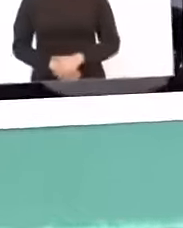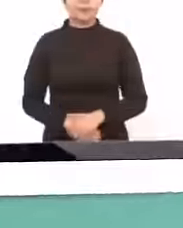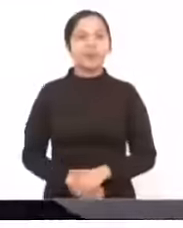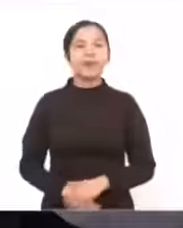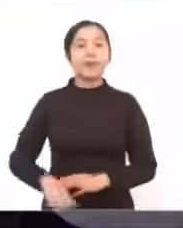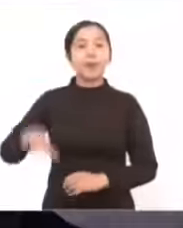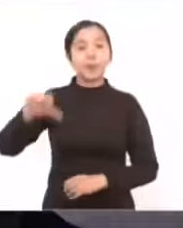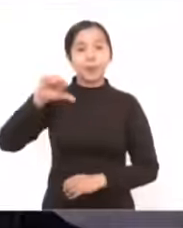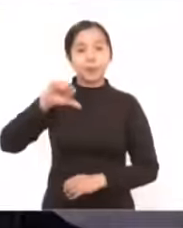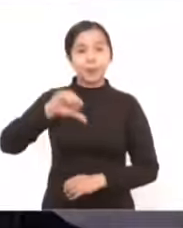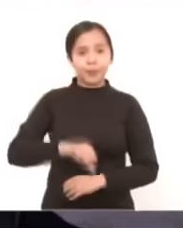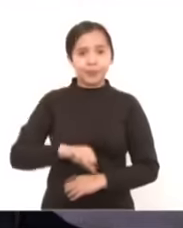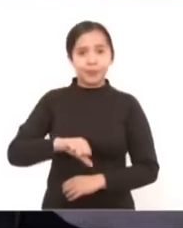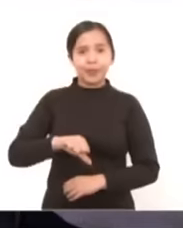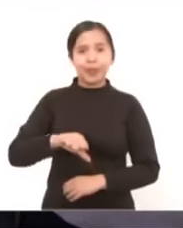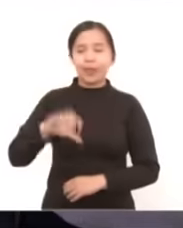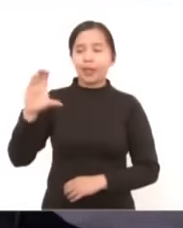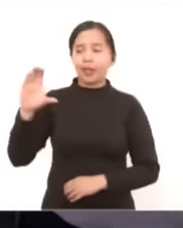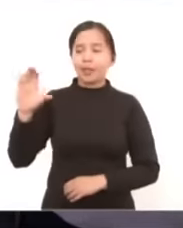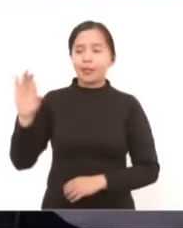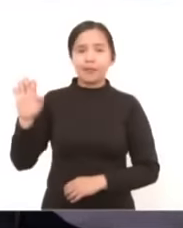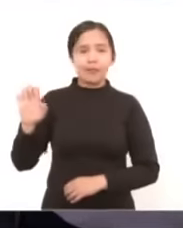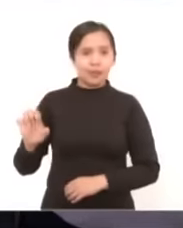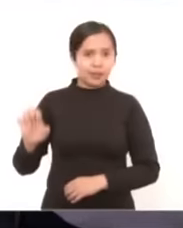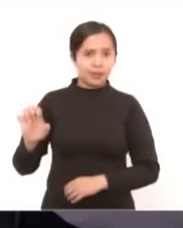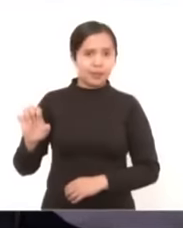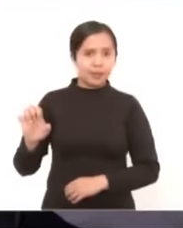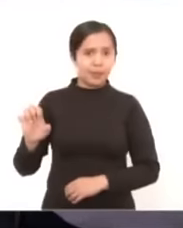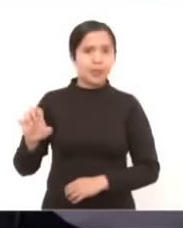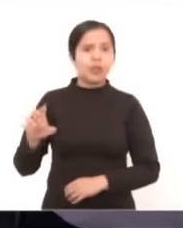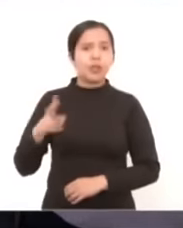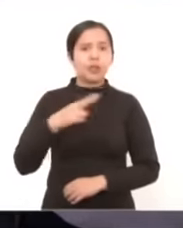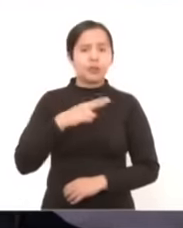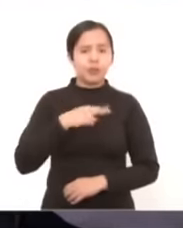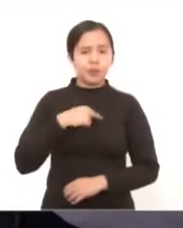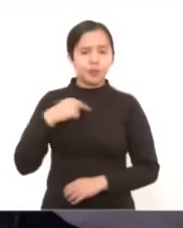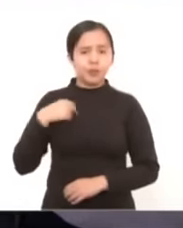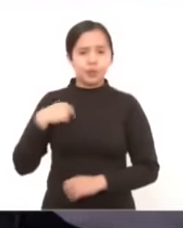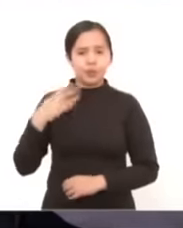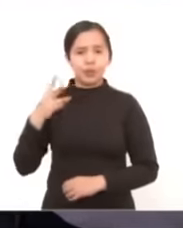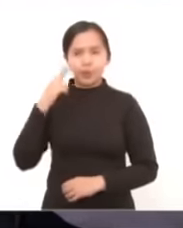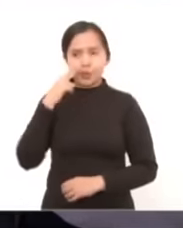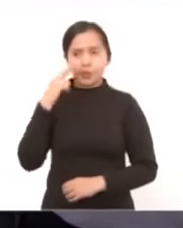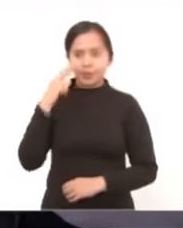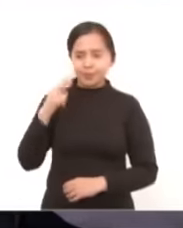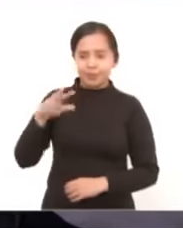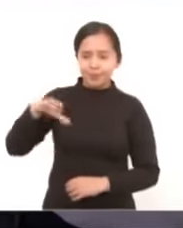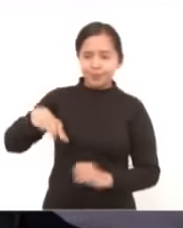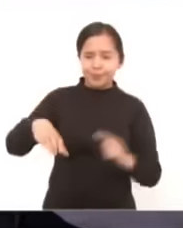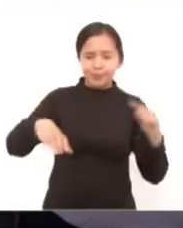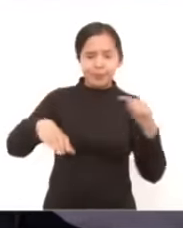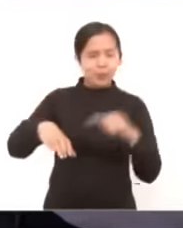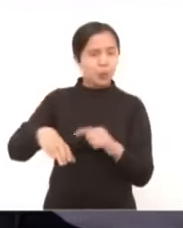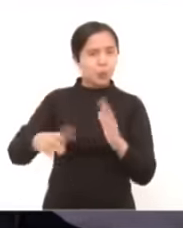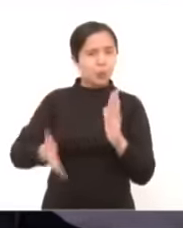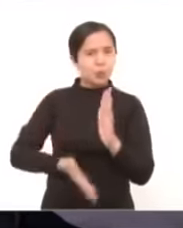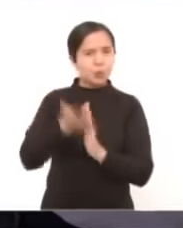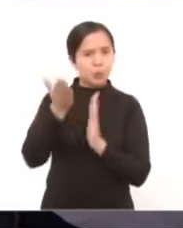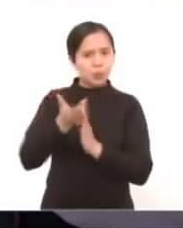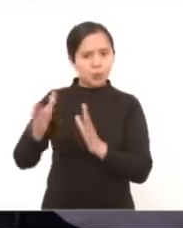Hoy la CFE recibe la operación de esta magna obra